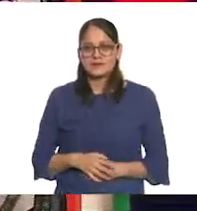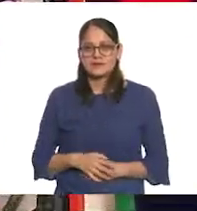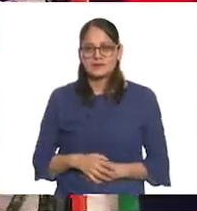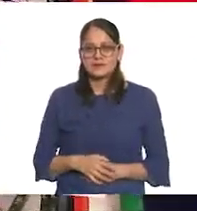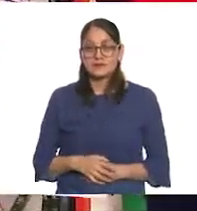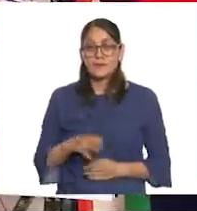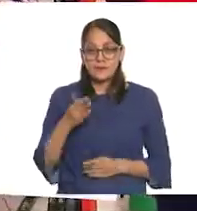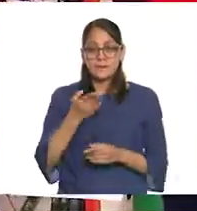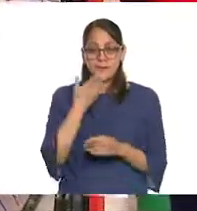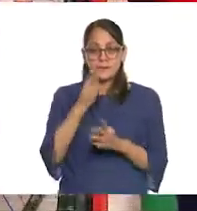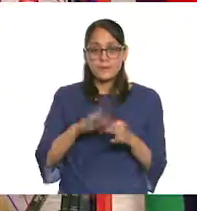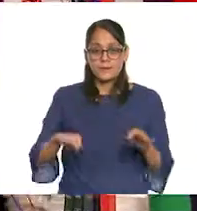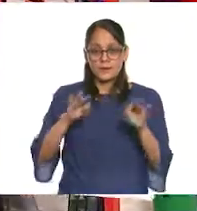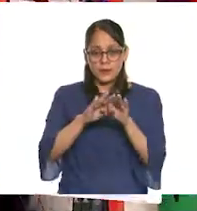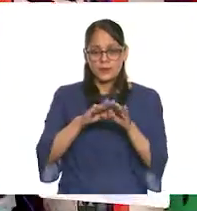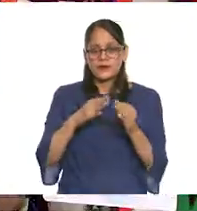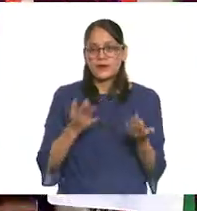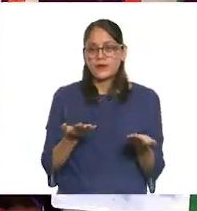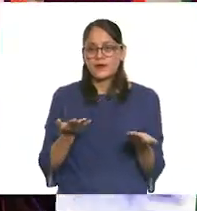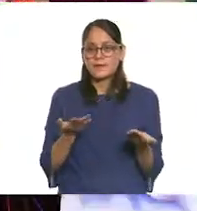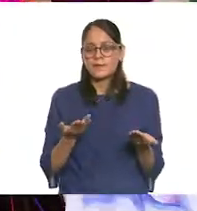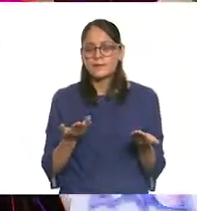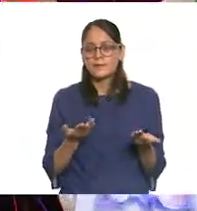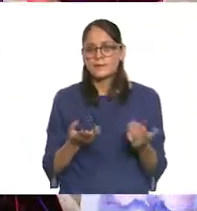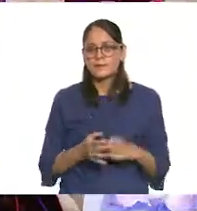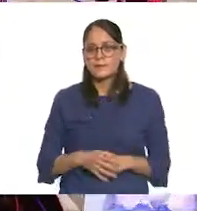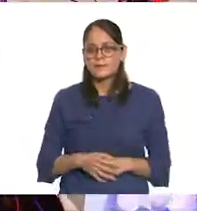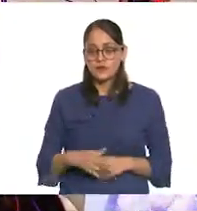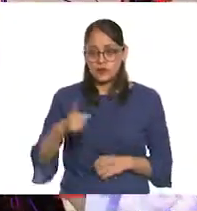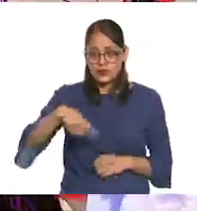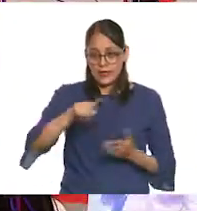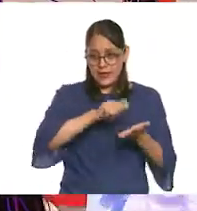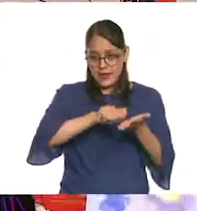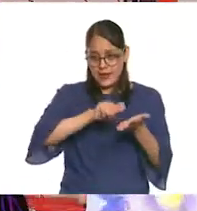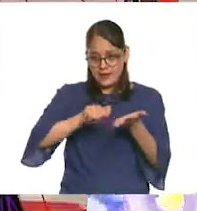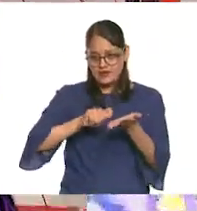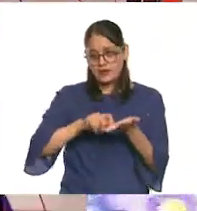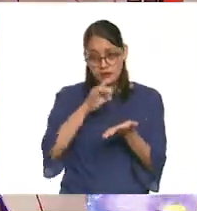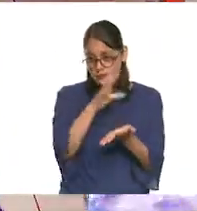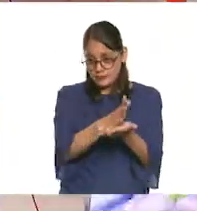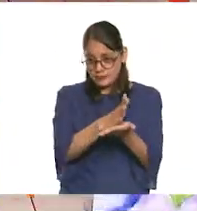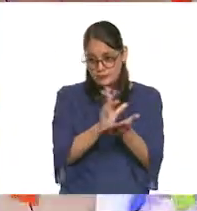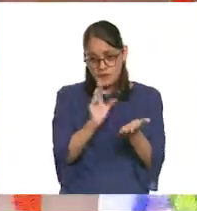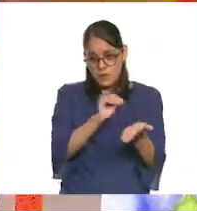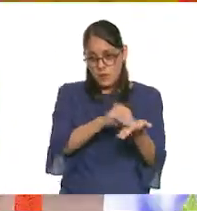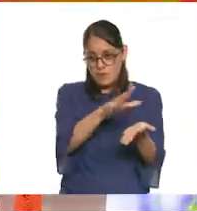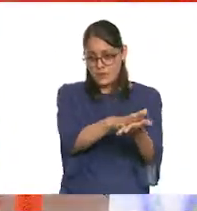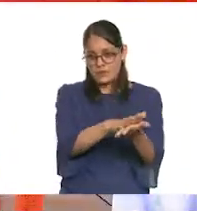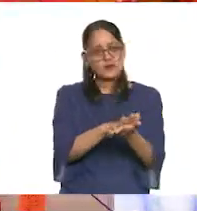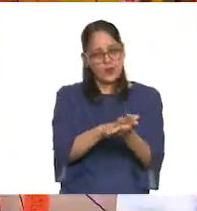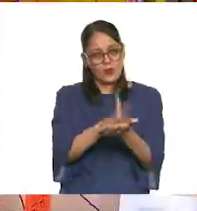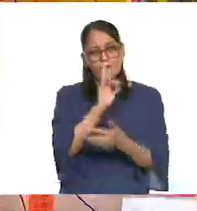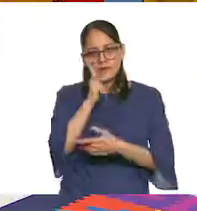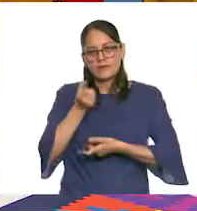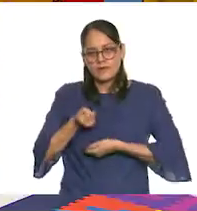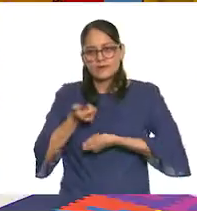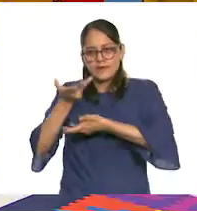Bien importante que no nada más se lo escriban niñas y niños, sino que se los digan.